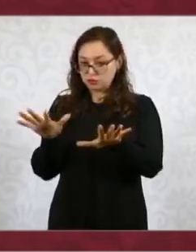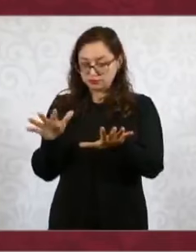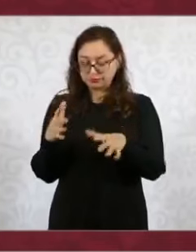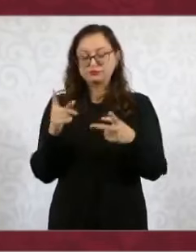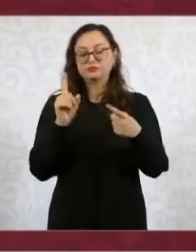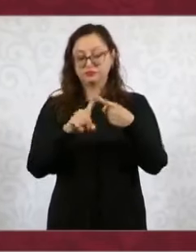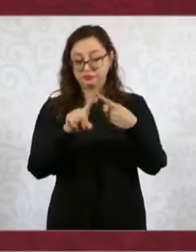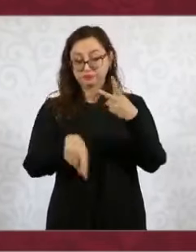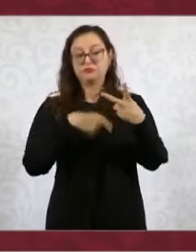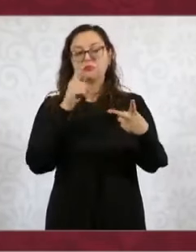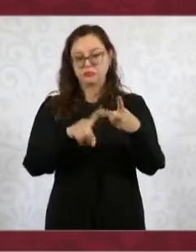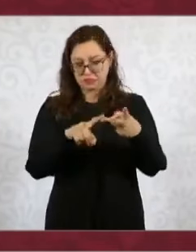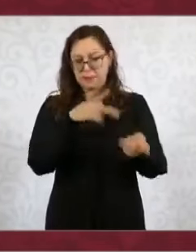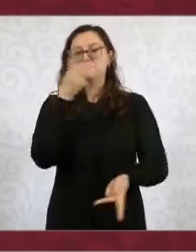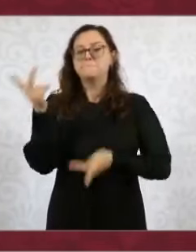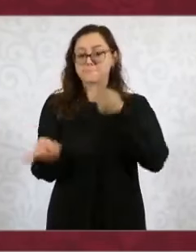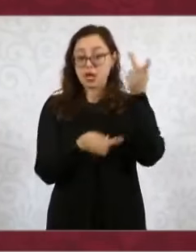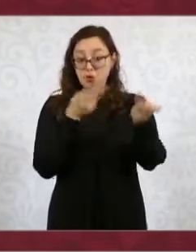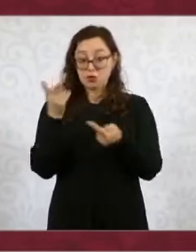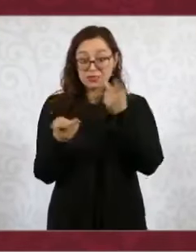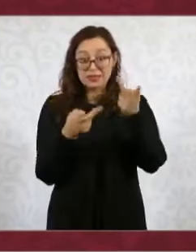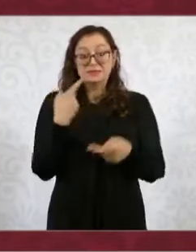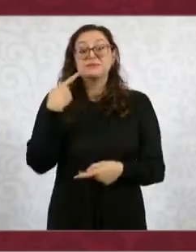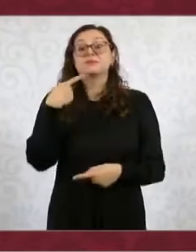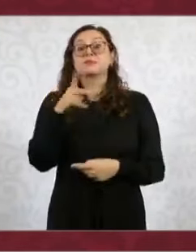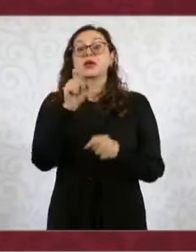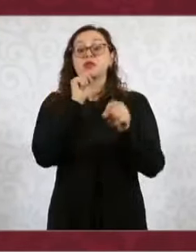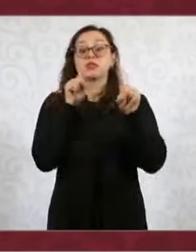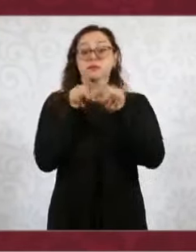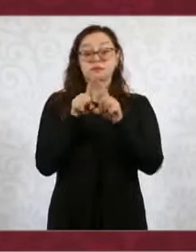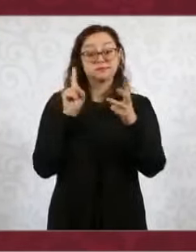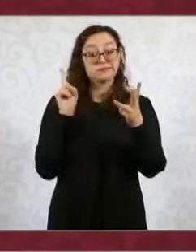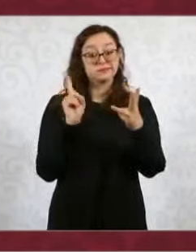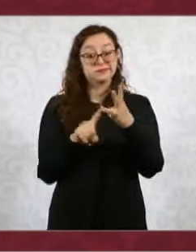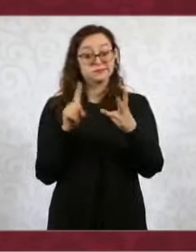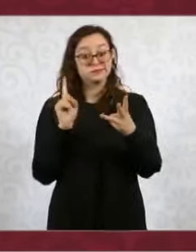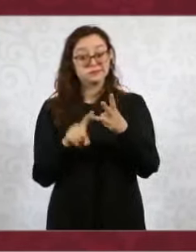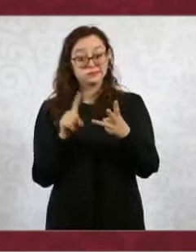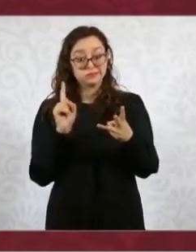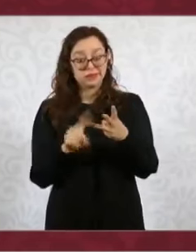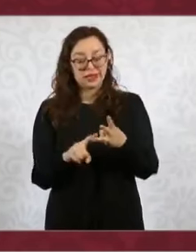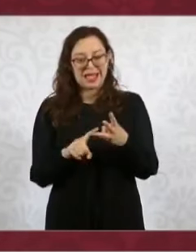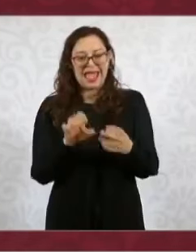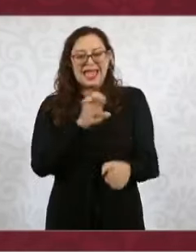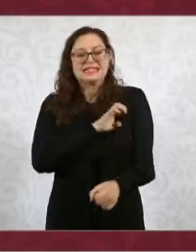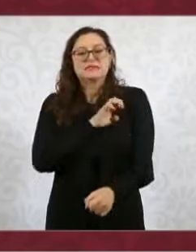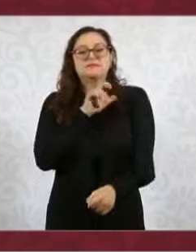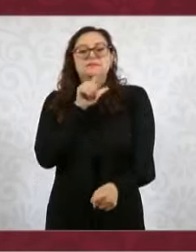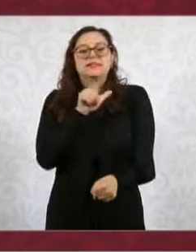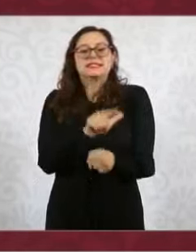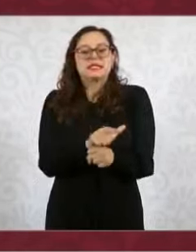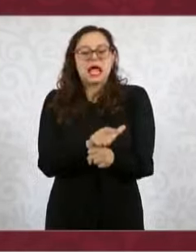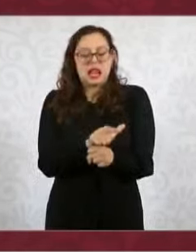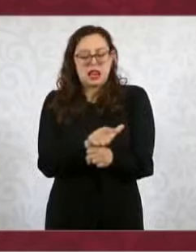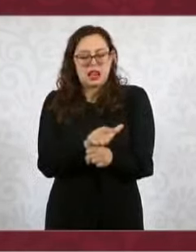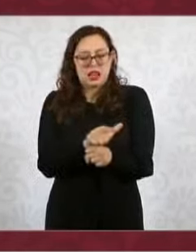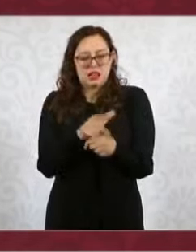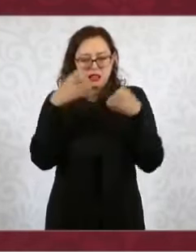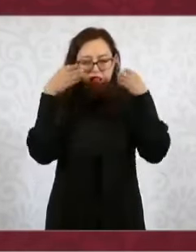una sección especial en las mañaneras del pueblo. Los lunes vamos a hablar de vida saludable.